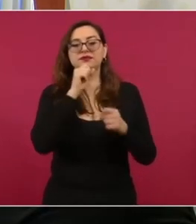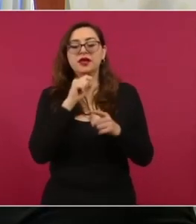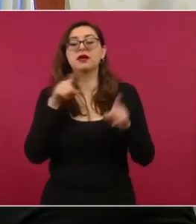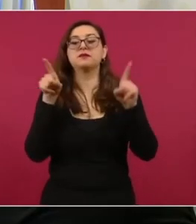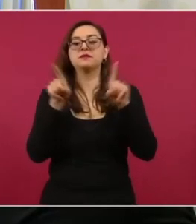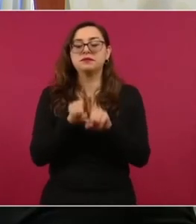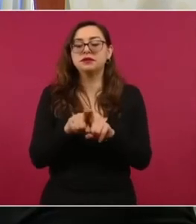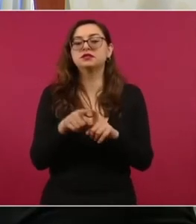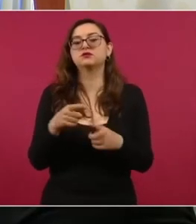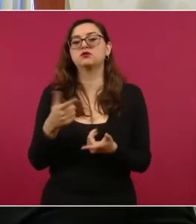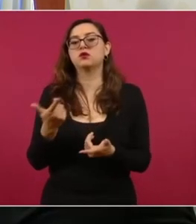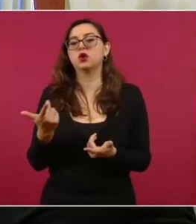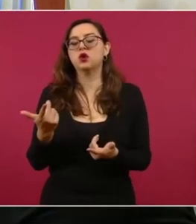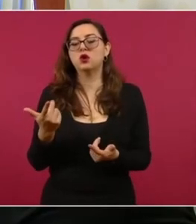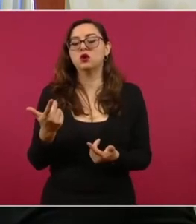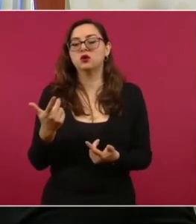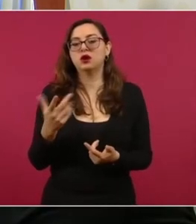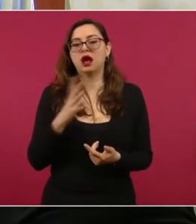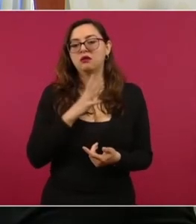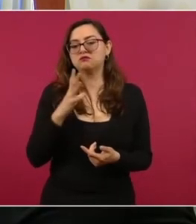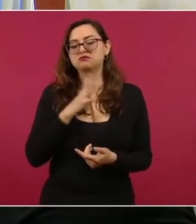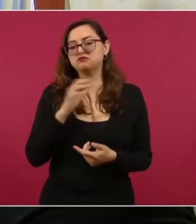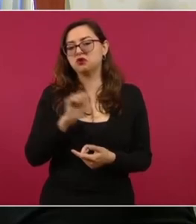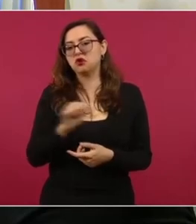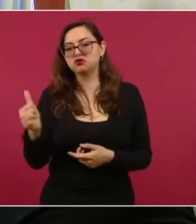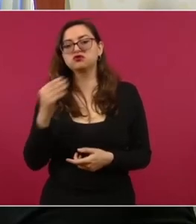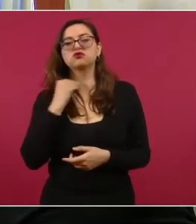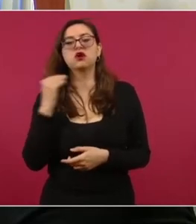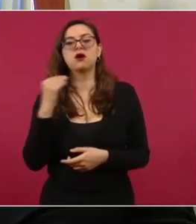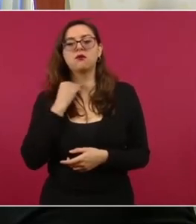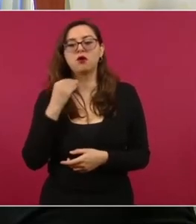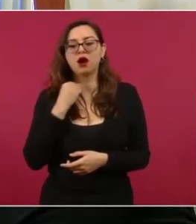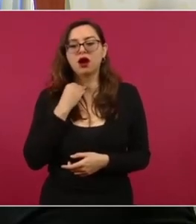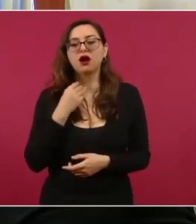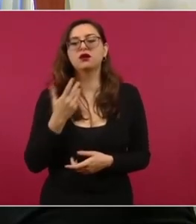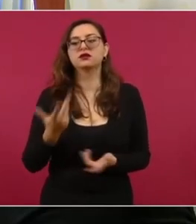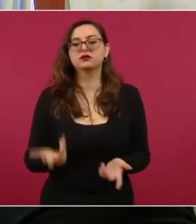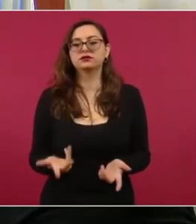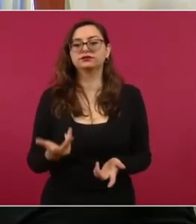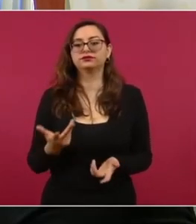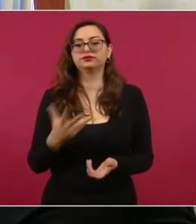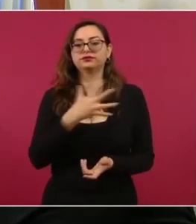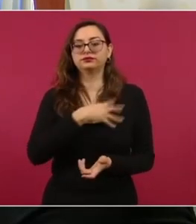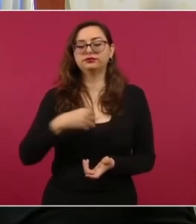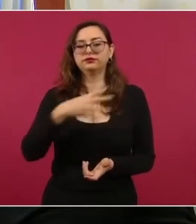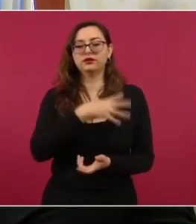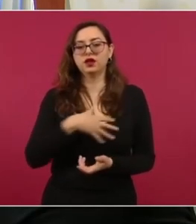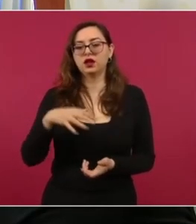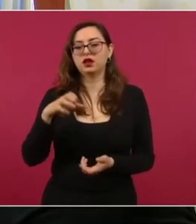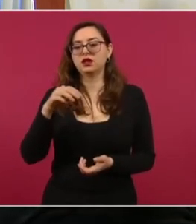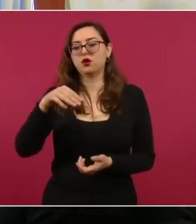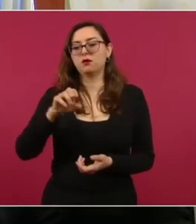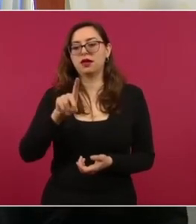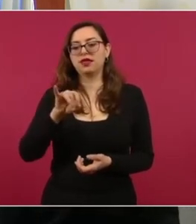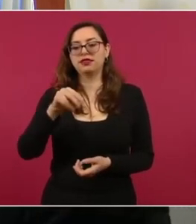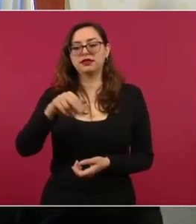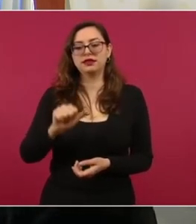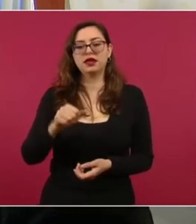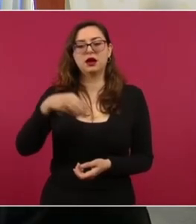abogado, también hijo de Eduardo Medina Mora, Raúl Medina Mora,